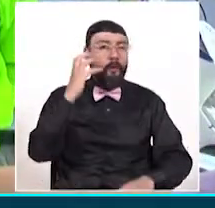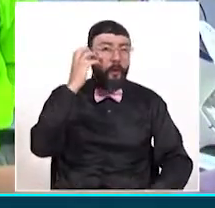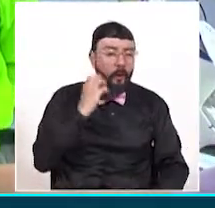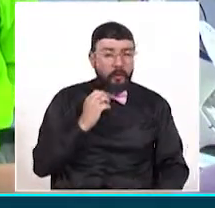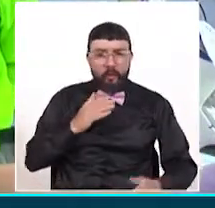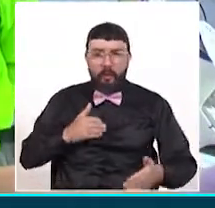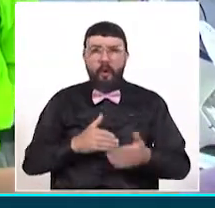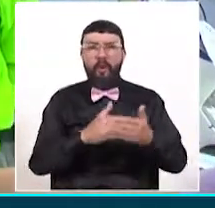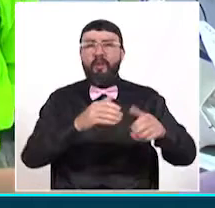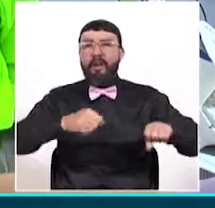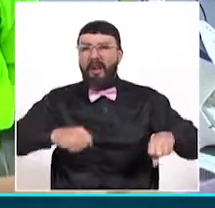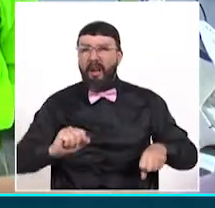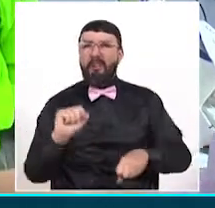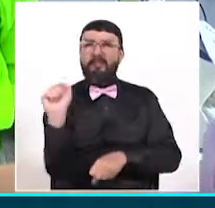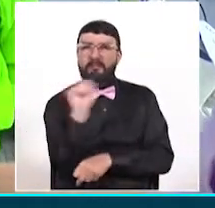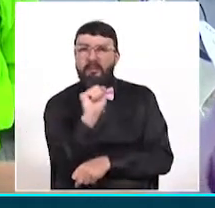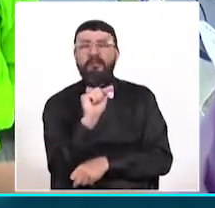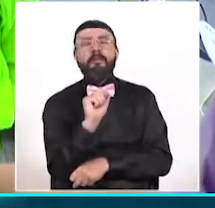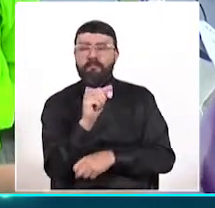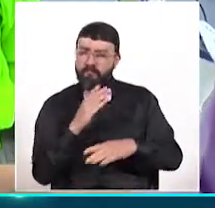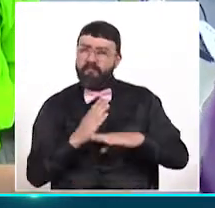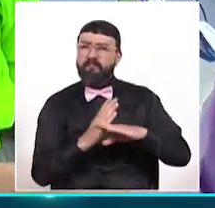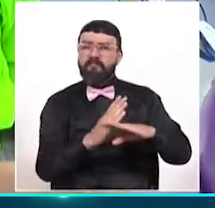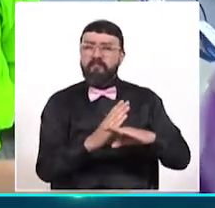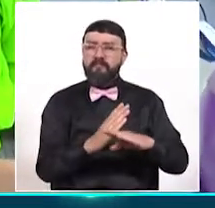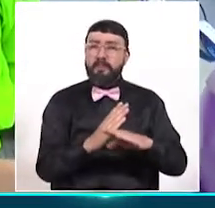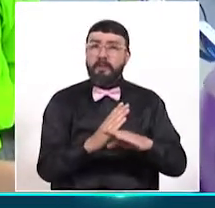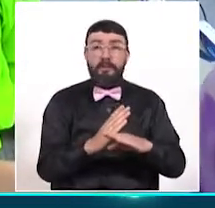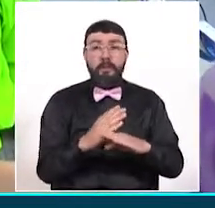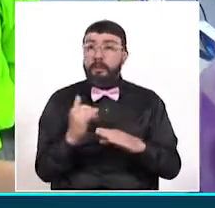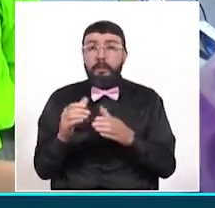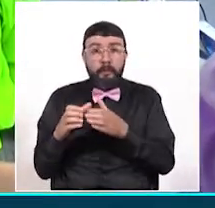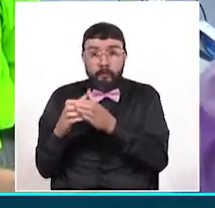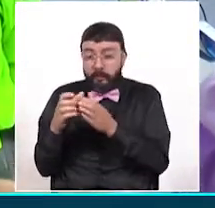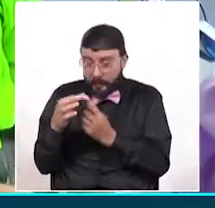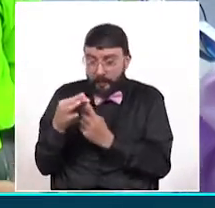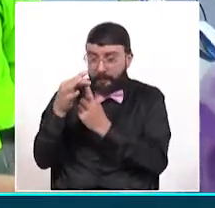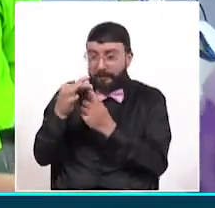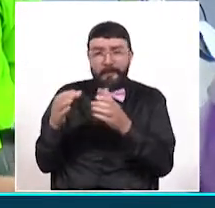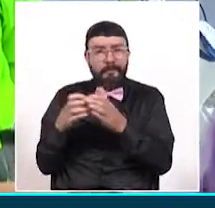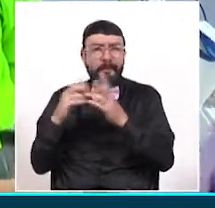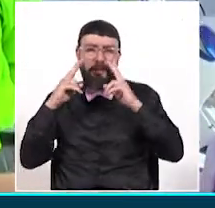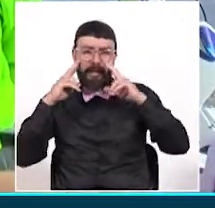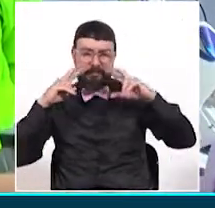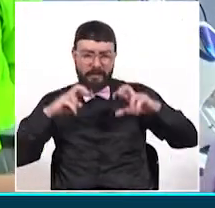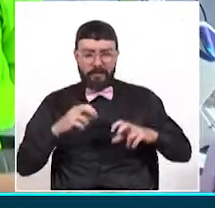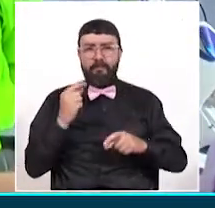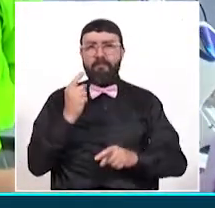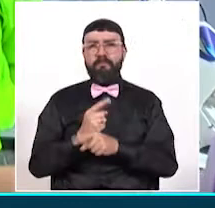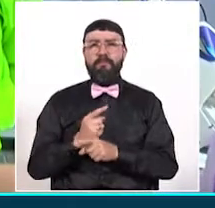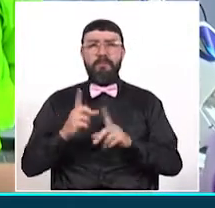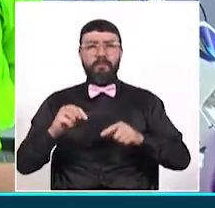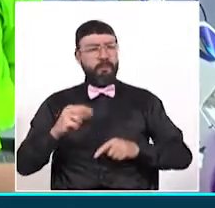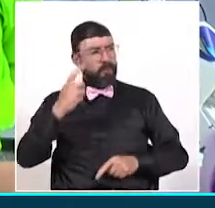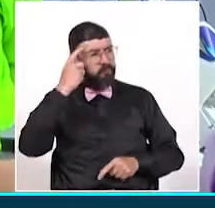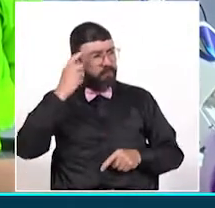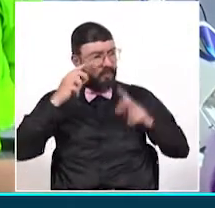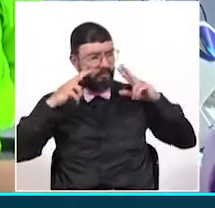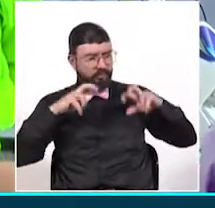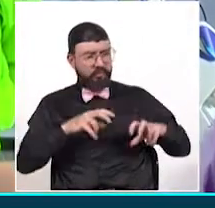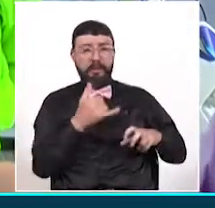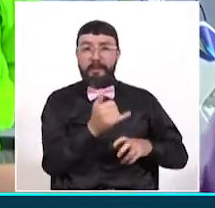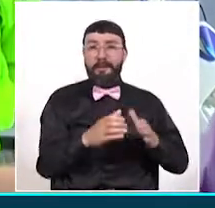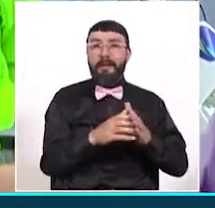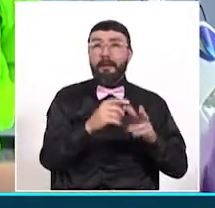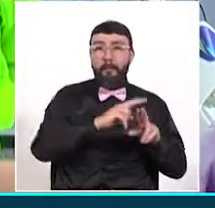y motocicletas en la ciudad de Manizales. Ha destacado un cuerpo especial de investigación criminal e inteligencia en la ciudad de